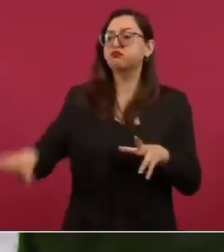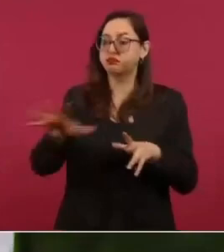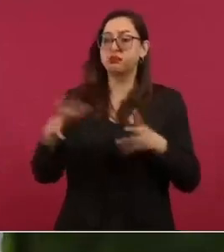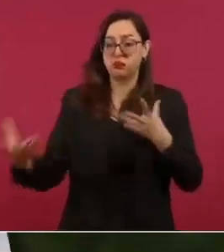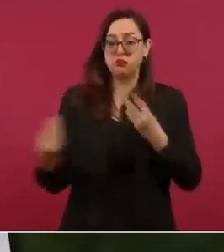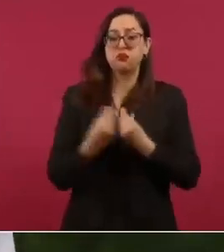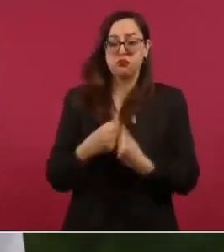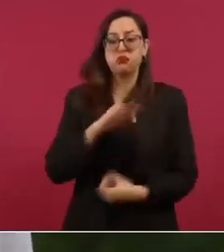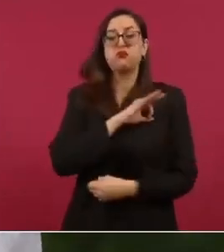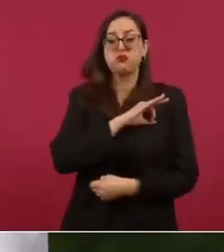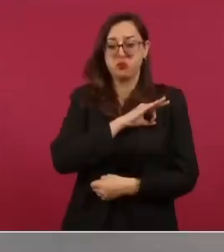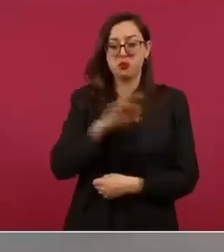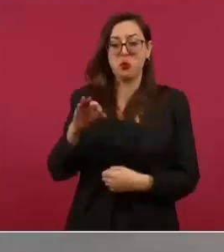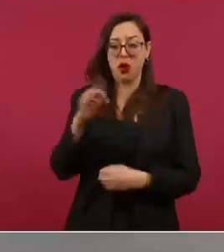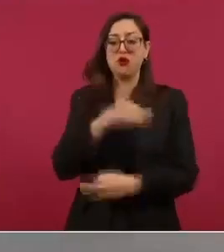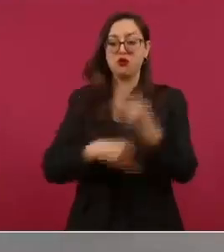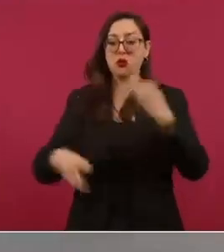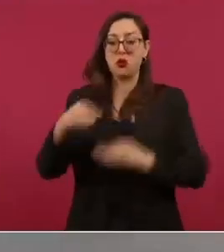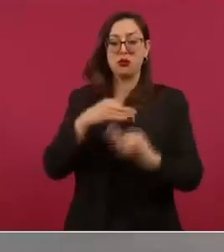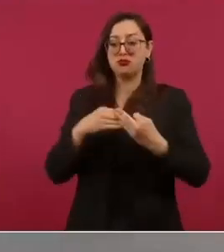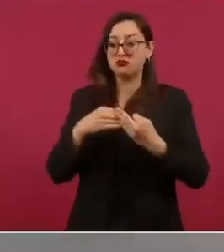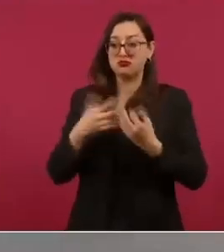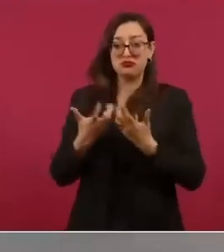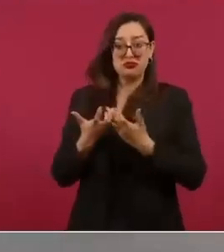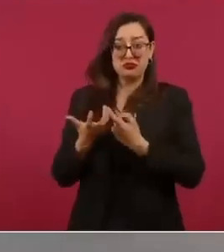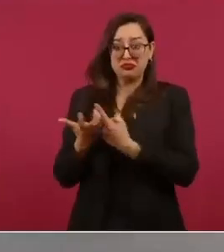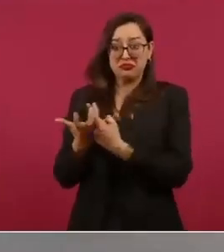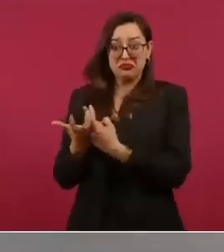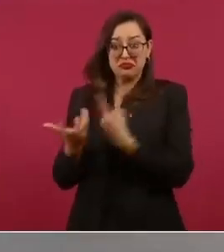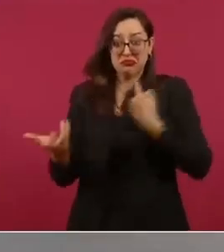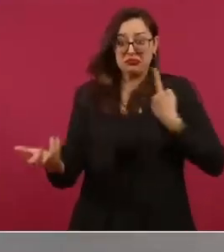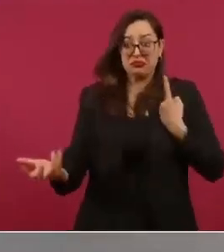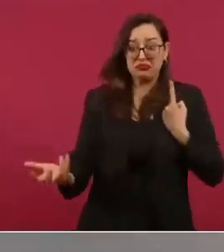nada por eso